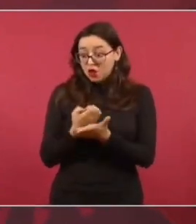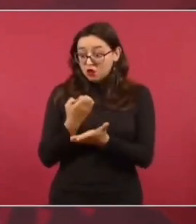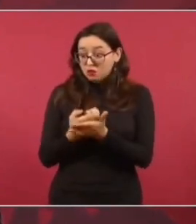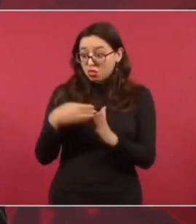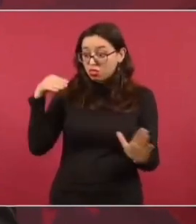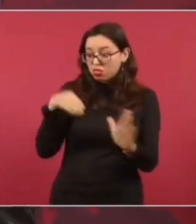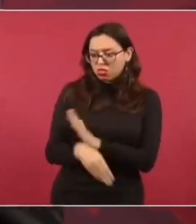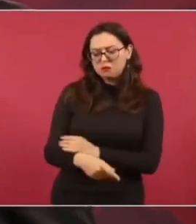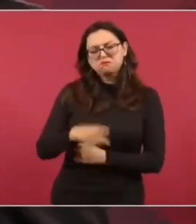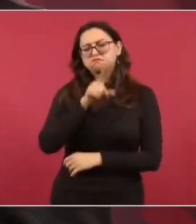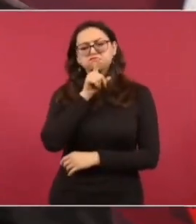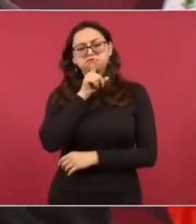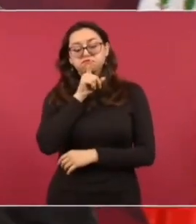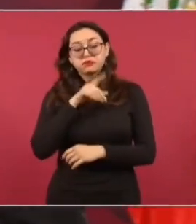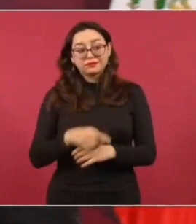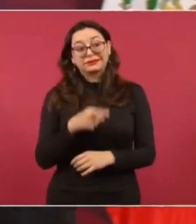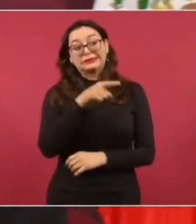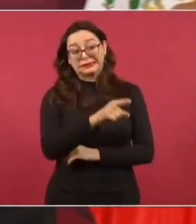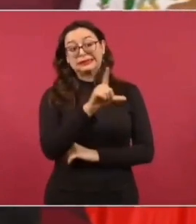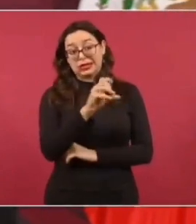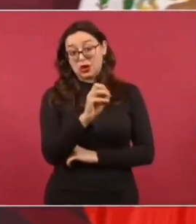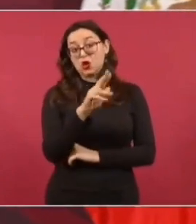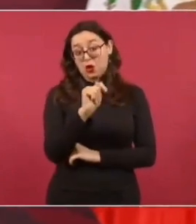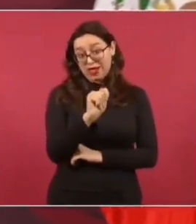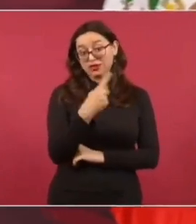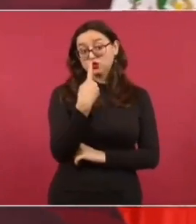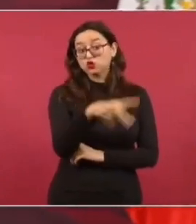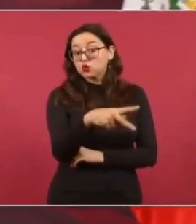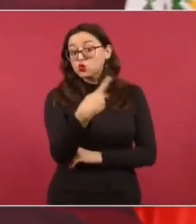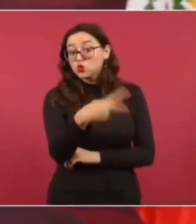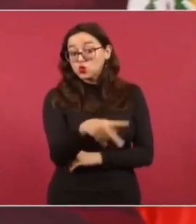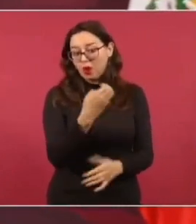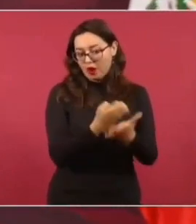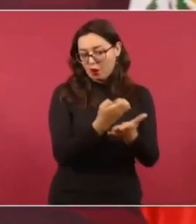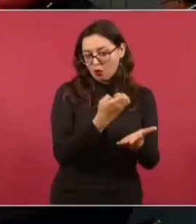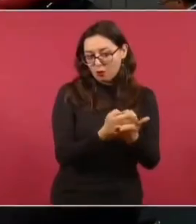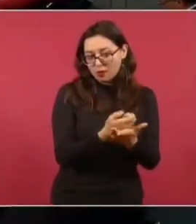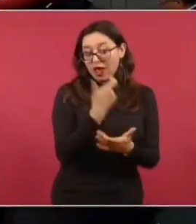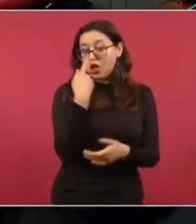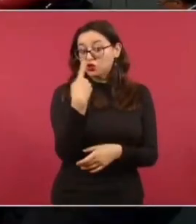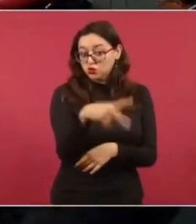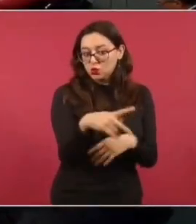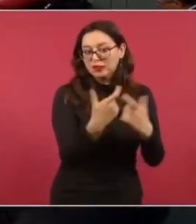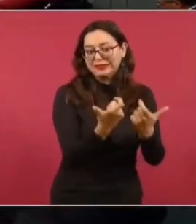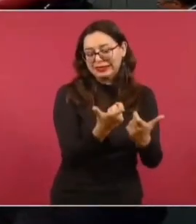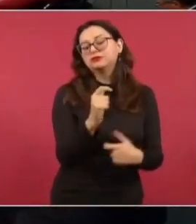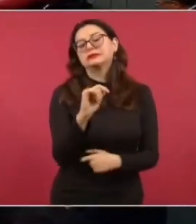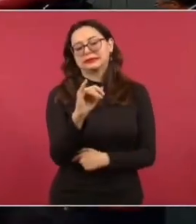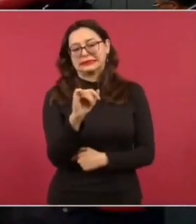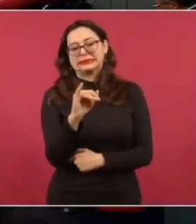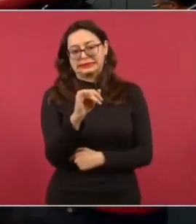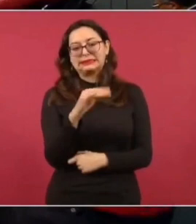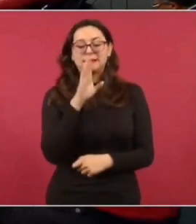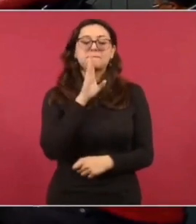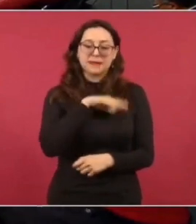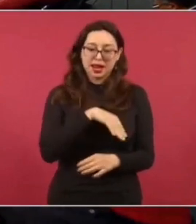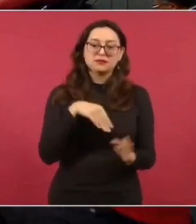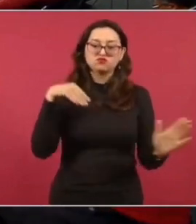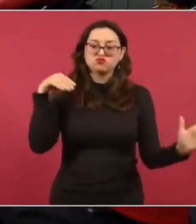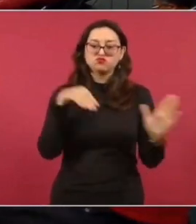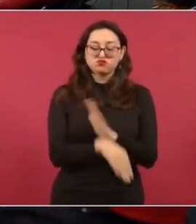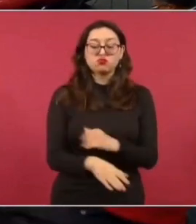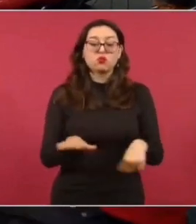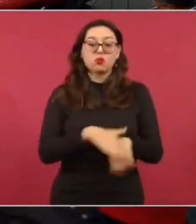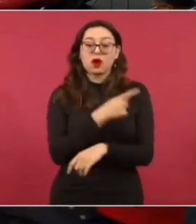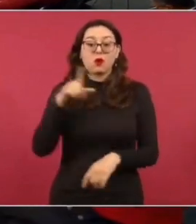que recibía, ya no